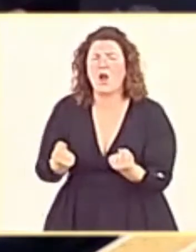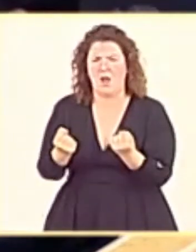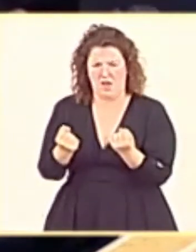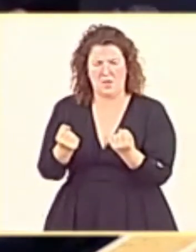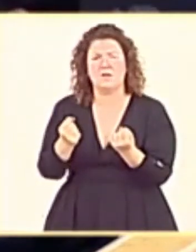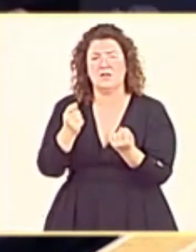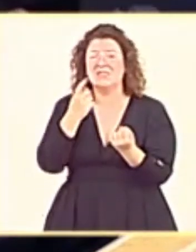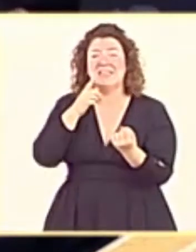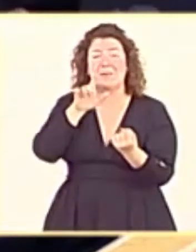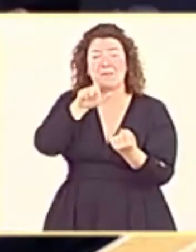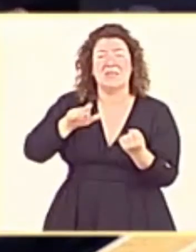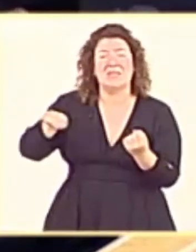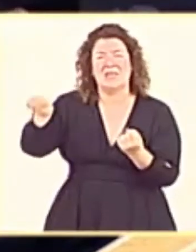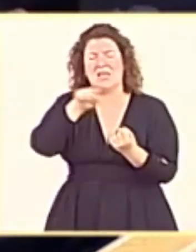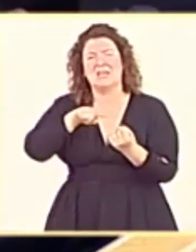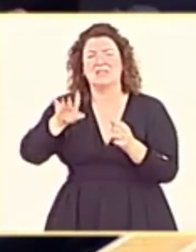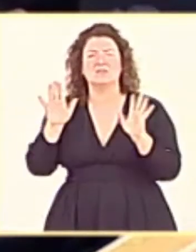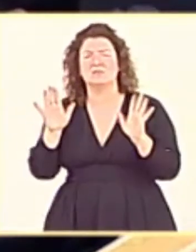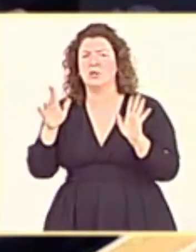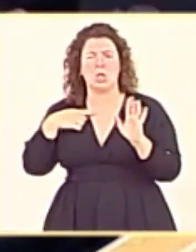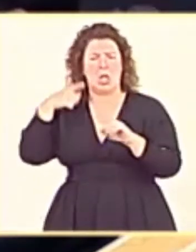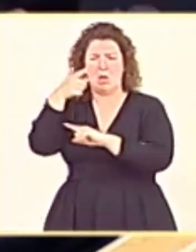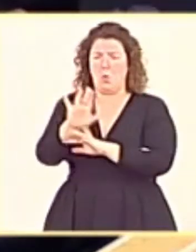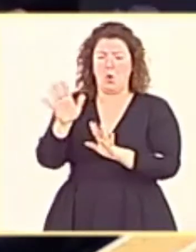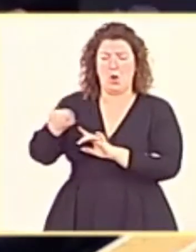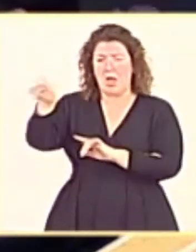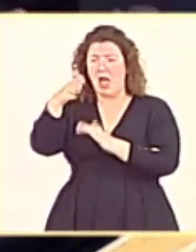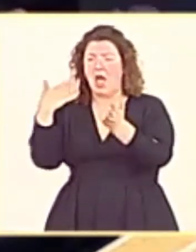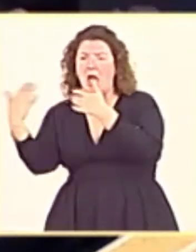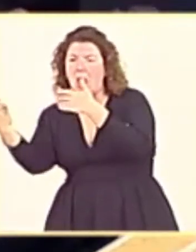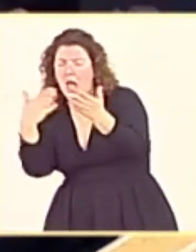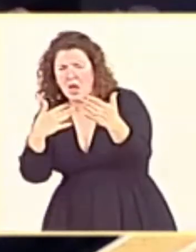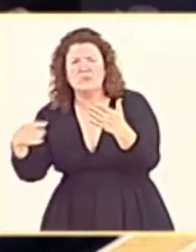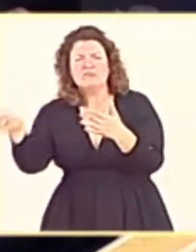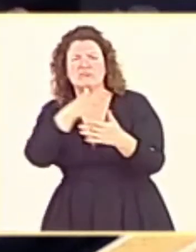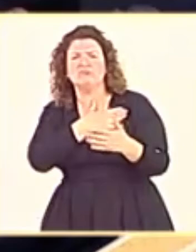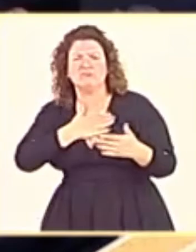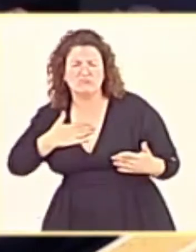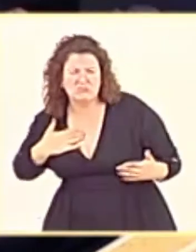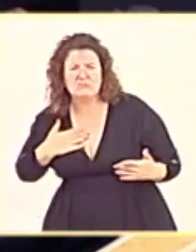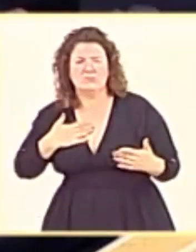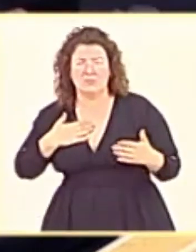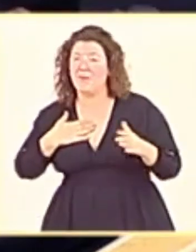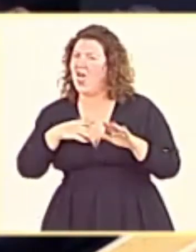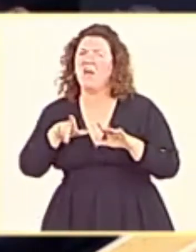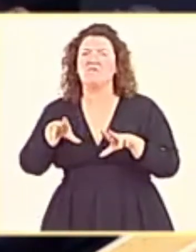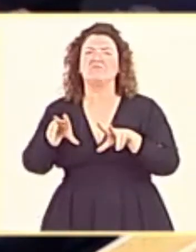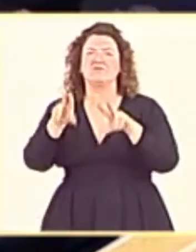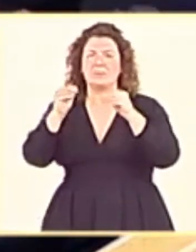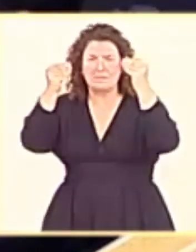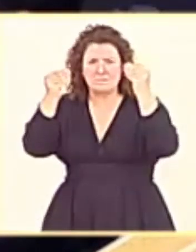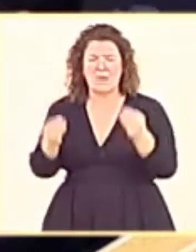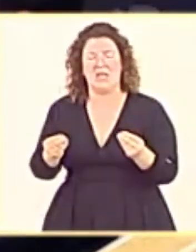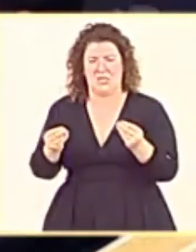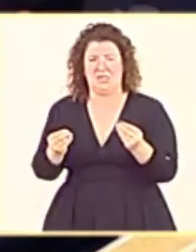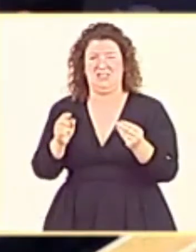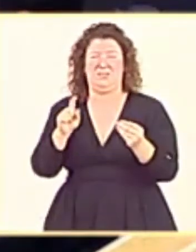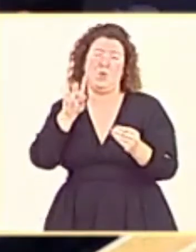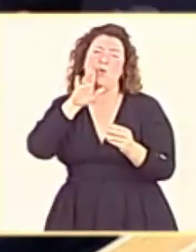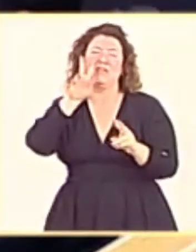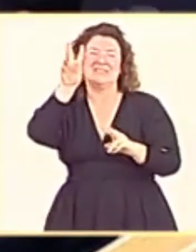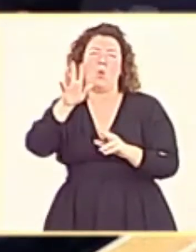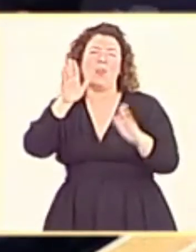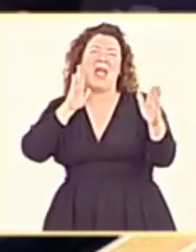con todos los actores del territorio, no imponiéndose desde fuera y estamos especialmente motivados para que esto acabe bien en esta segunda